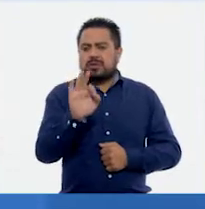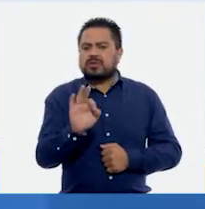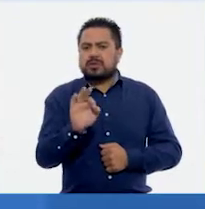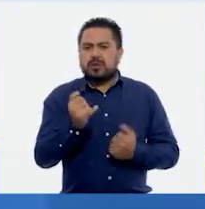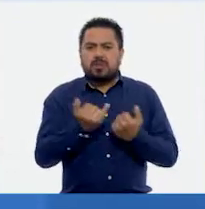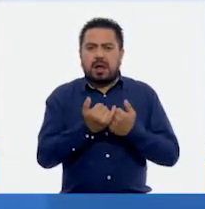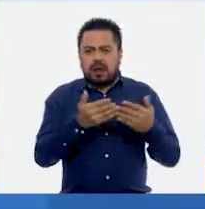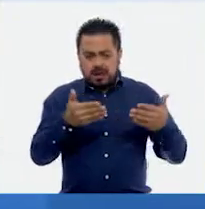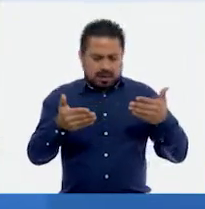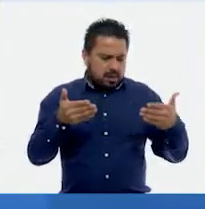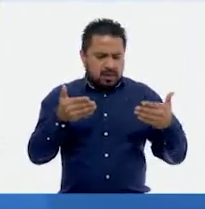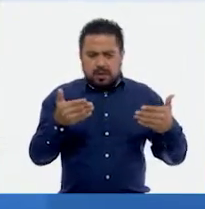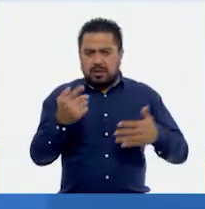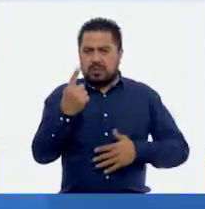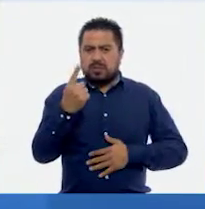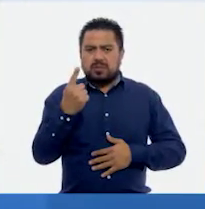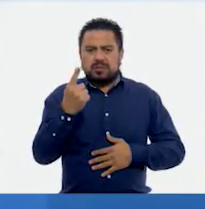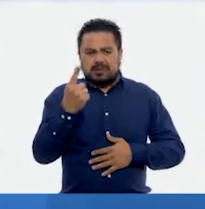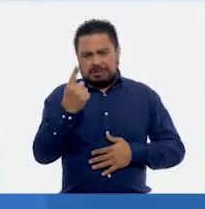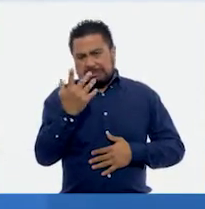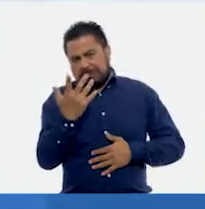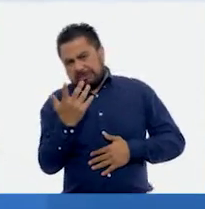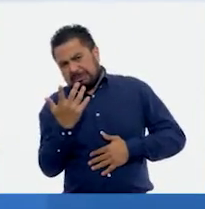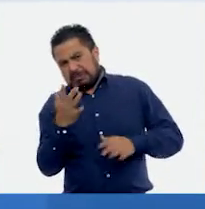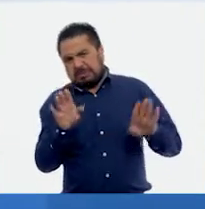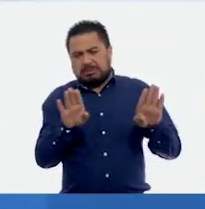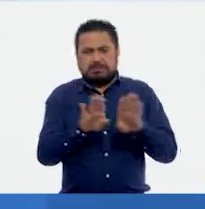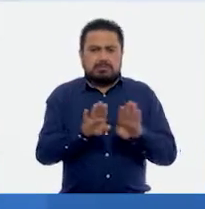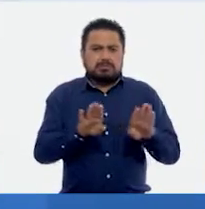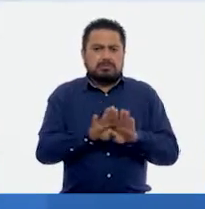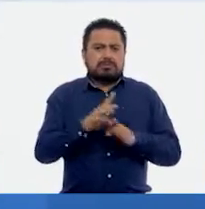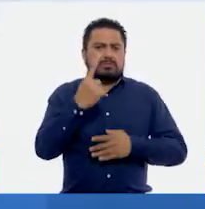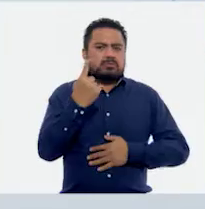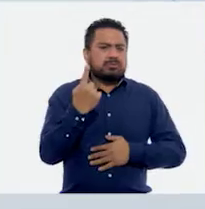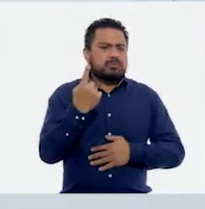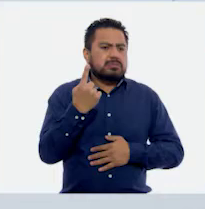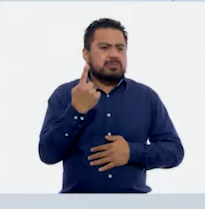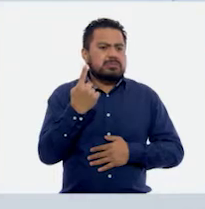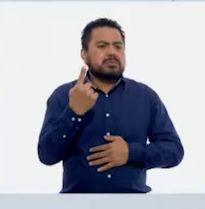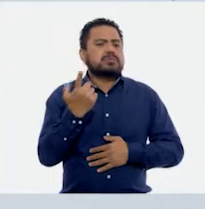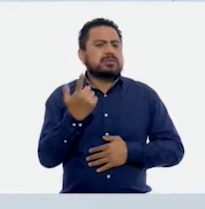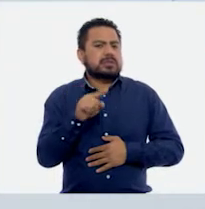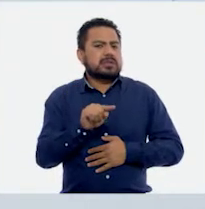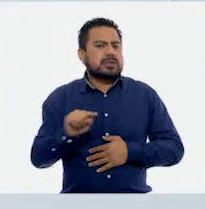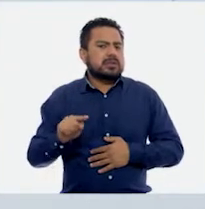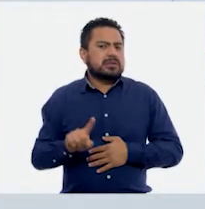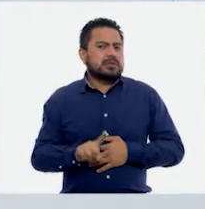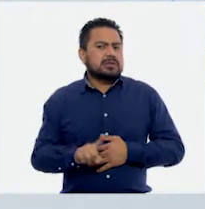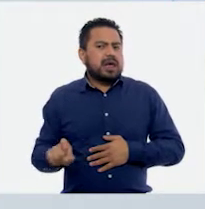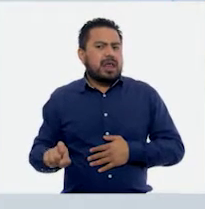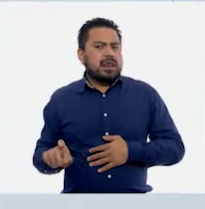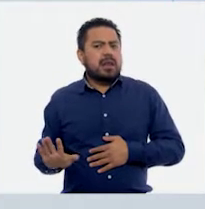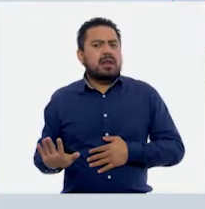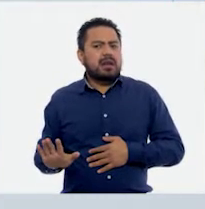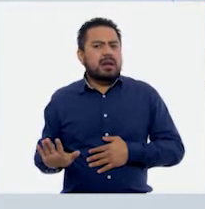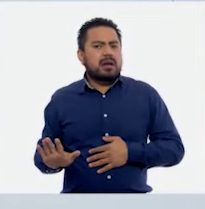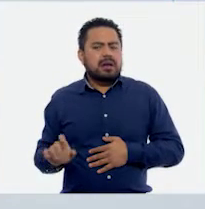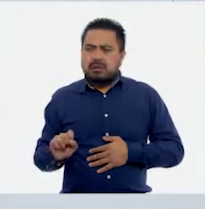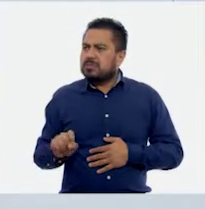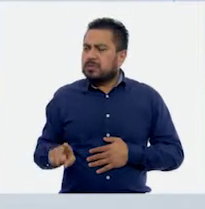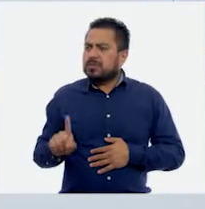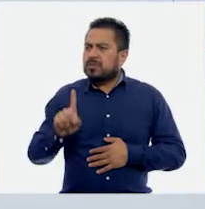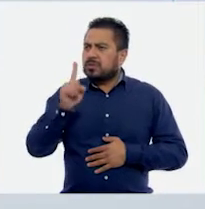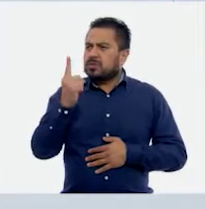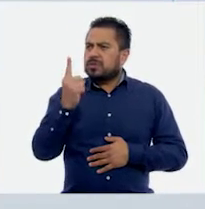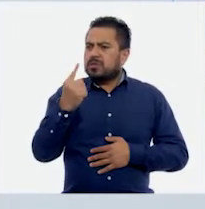equivale a la centésima parte, o sea, a un, pues se dice igual, ¿verdad Gaby? Sí. Un centésimo. Un